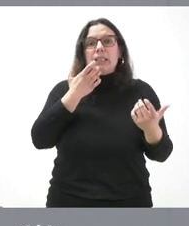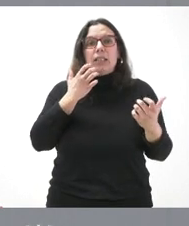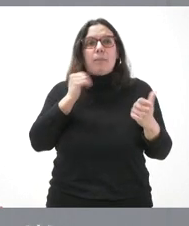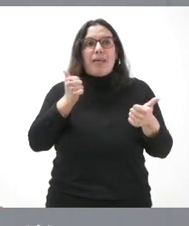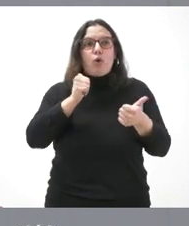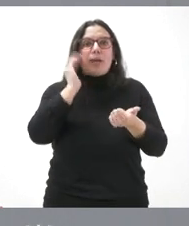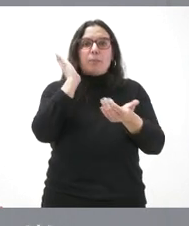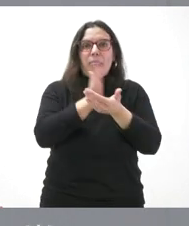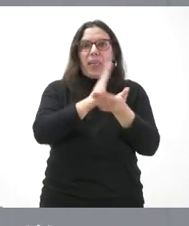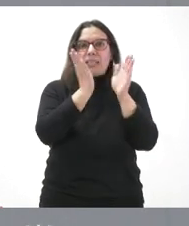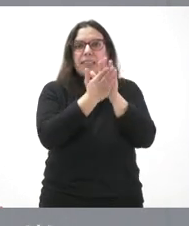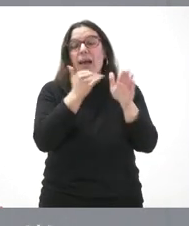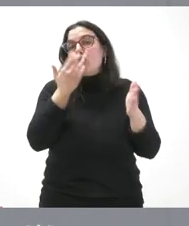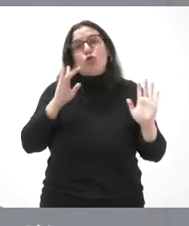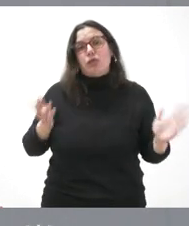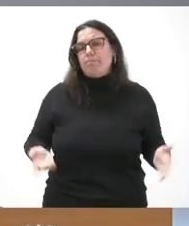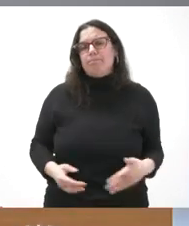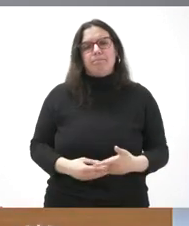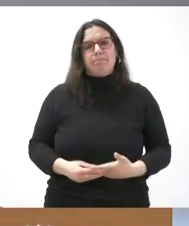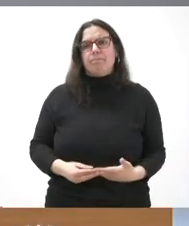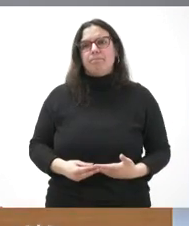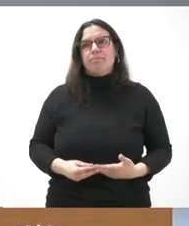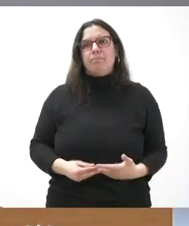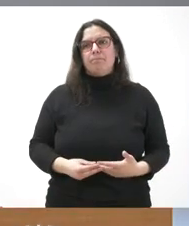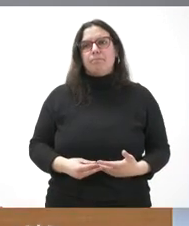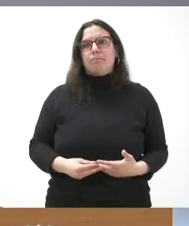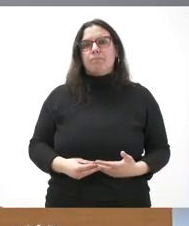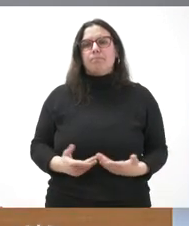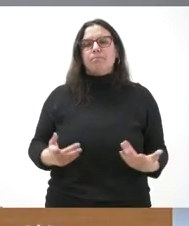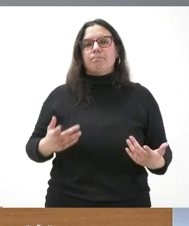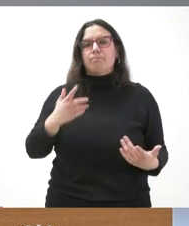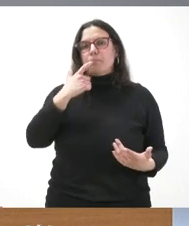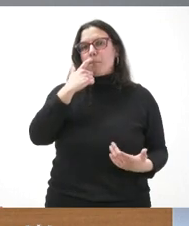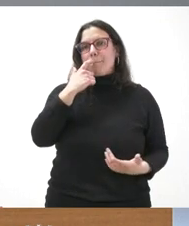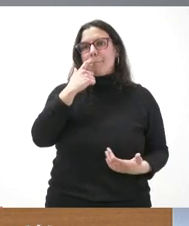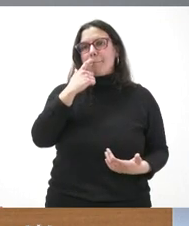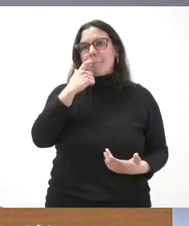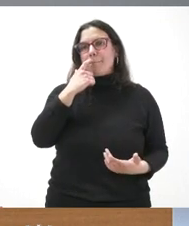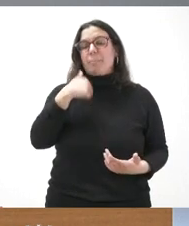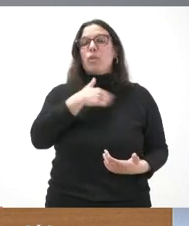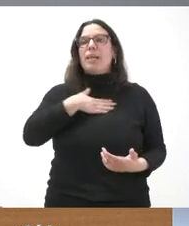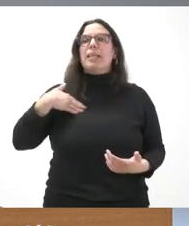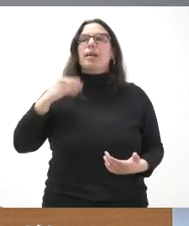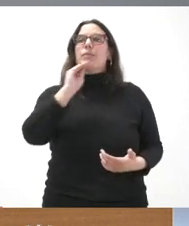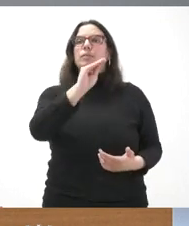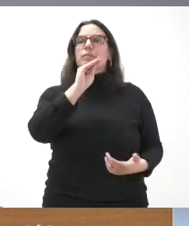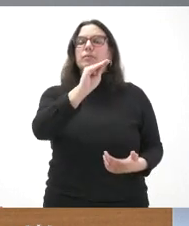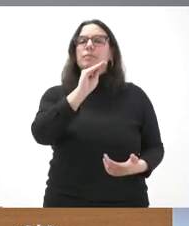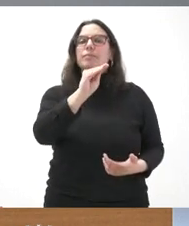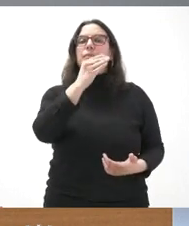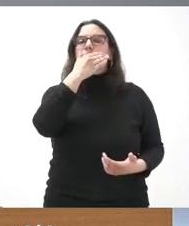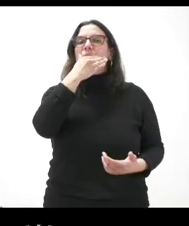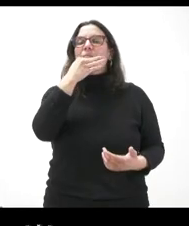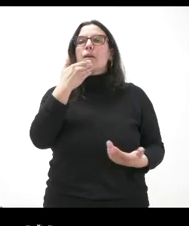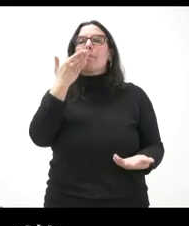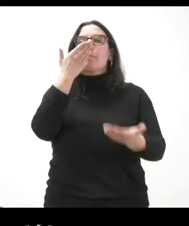expediente en relación con la misma o no. Sí, tenía dos preguntas. Sí, perdón. Quería preguntar por la petición de declaración de